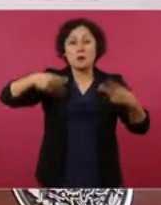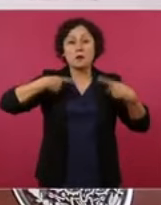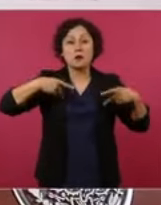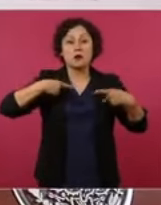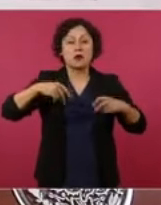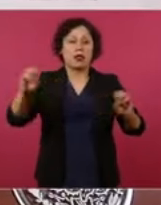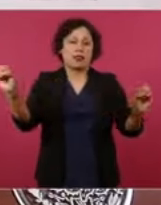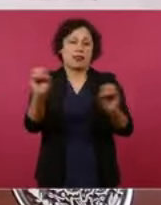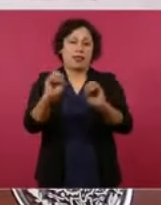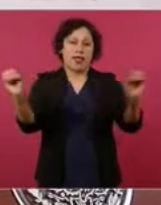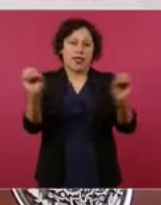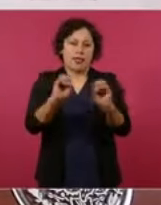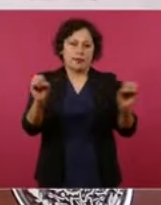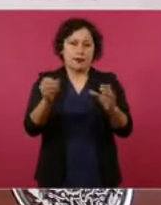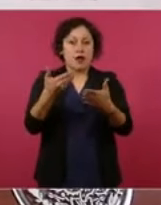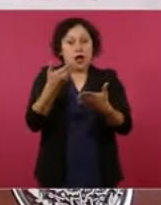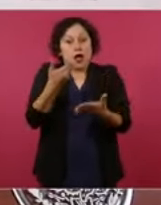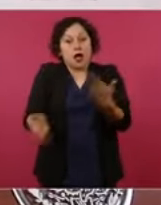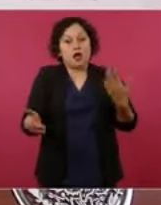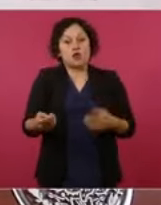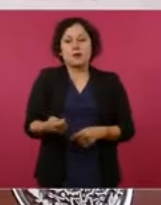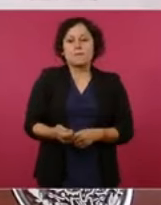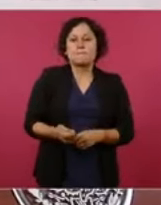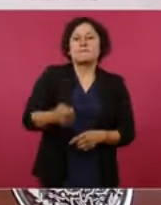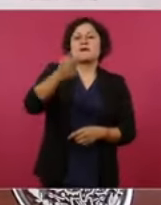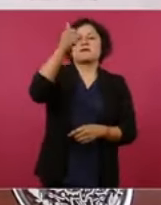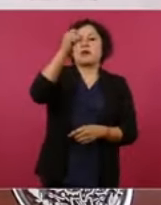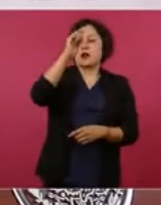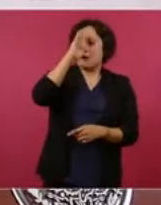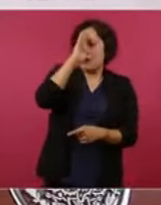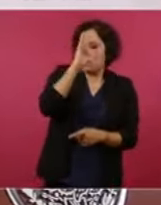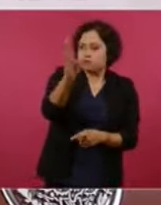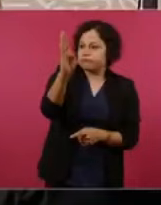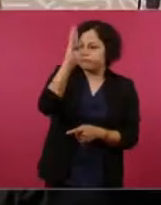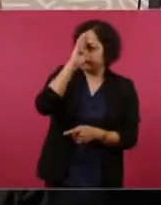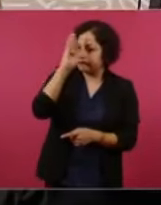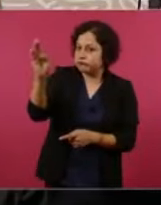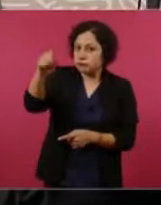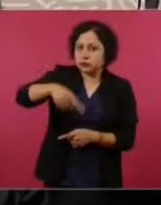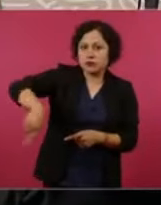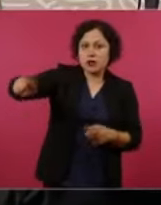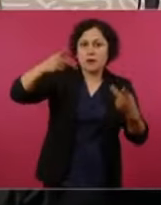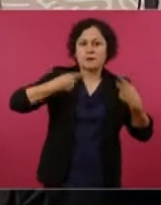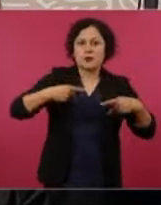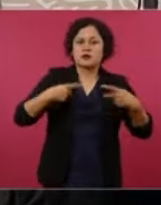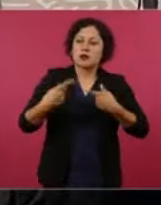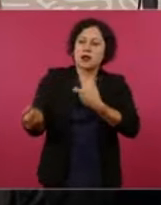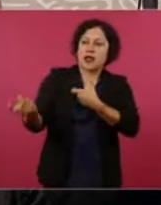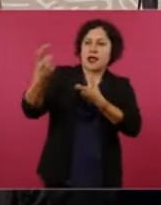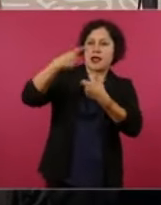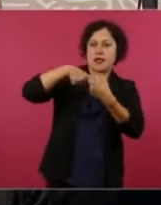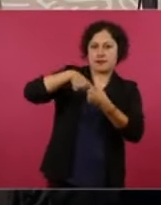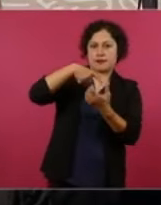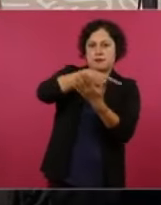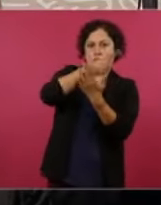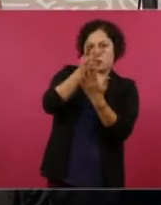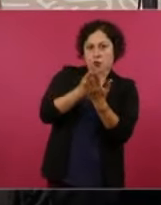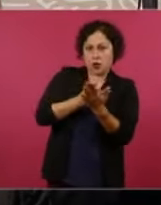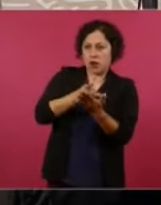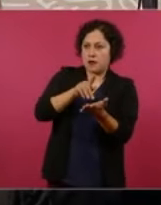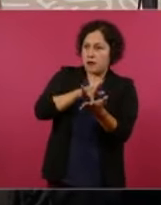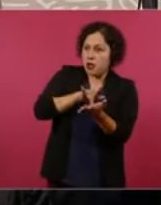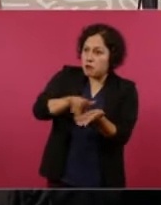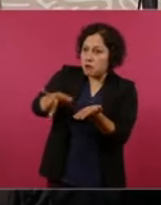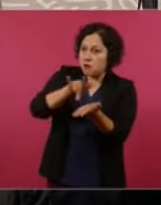a los beneficiarios de programas de bienestar, necesitábamos